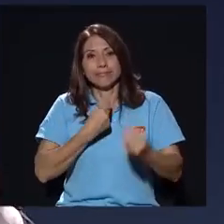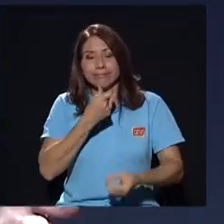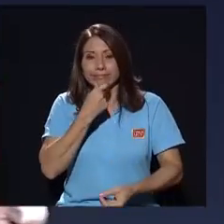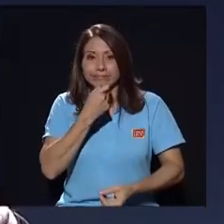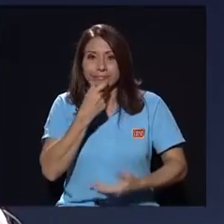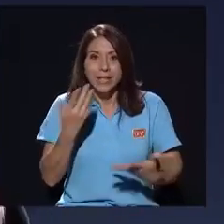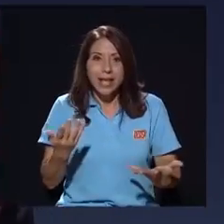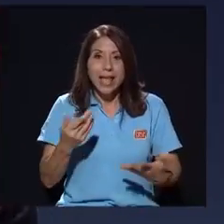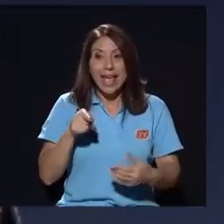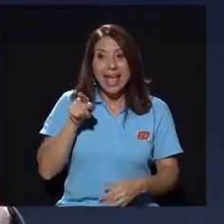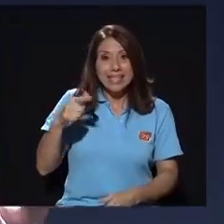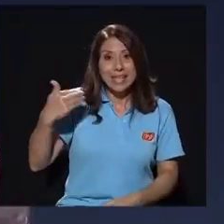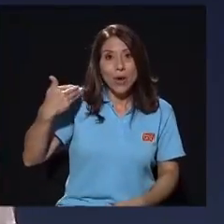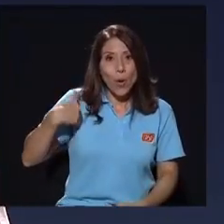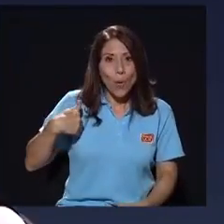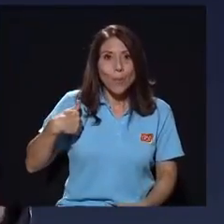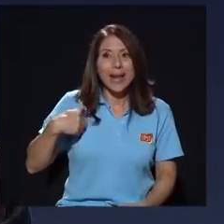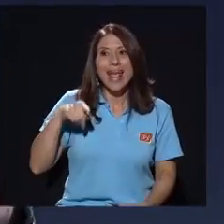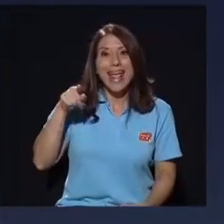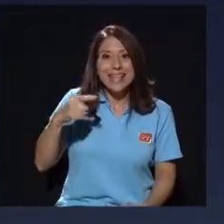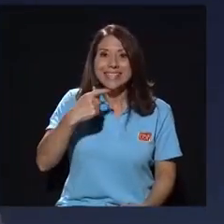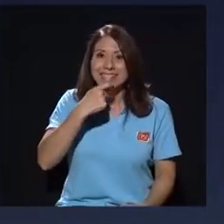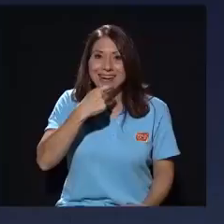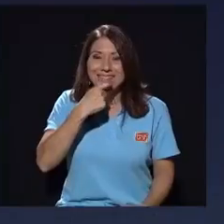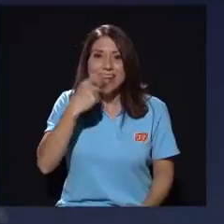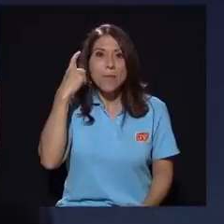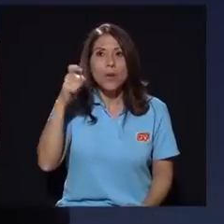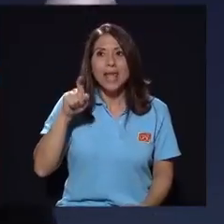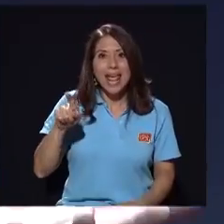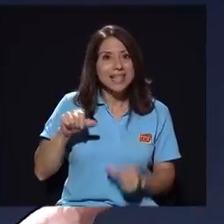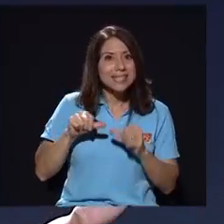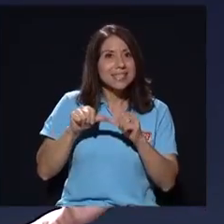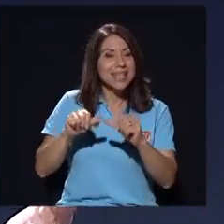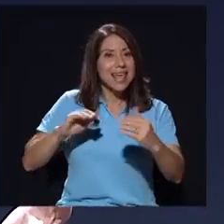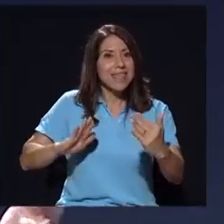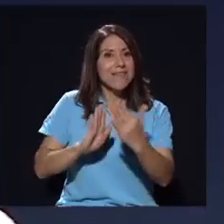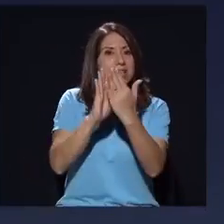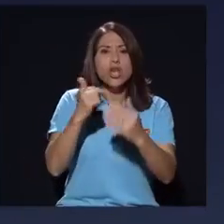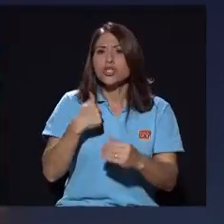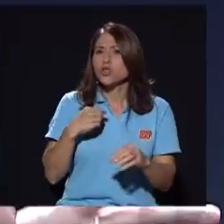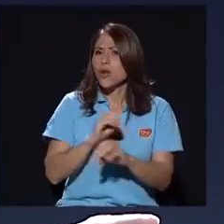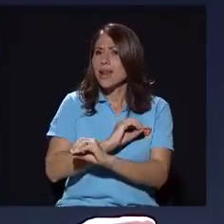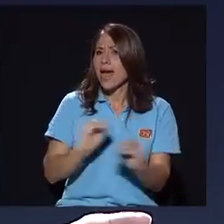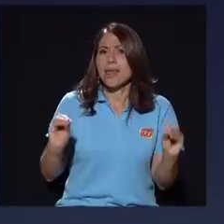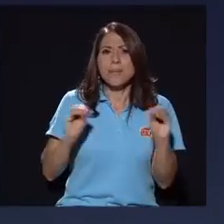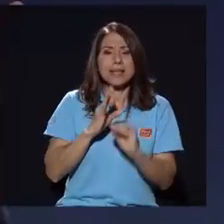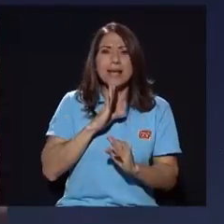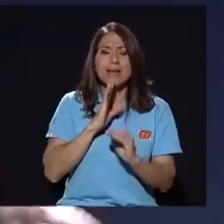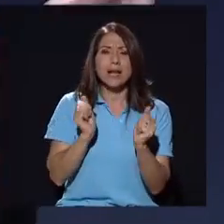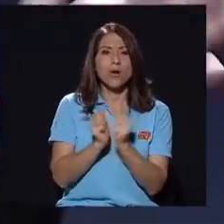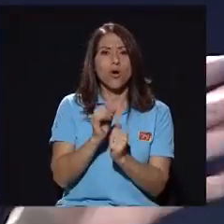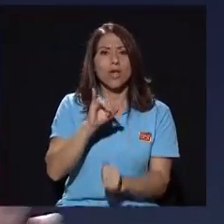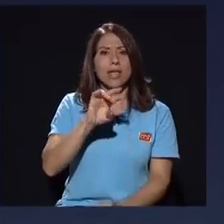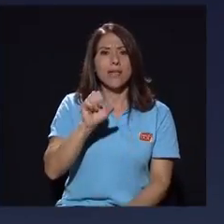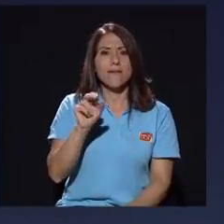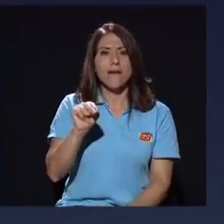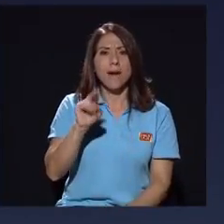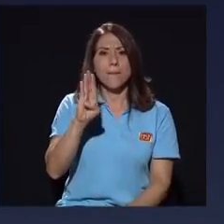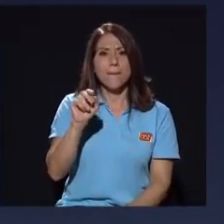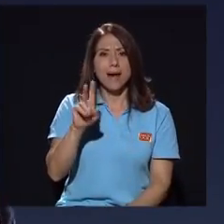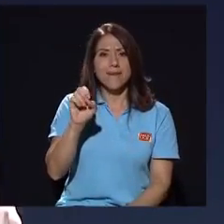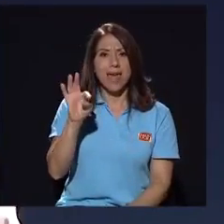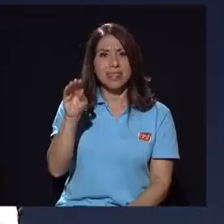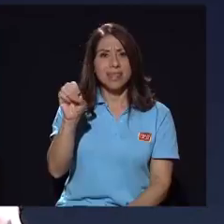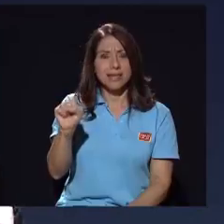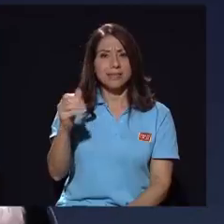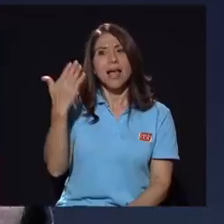hombre yo no sé y él él se ríe porque él sigue desafiándome yo no tengo ya nada más que hablar con Iván Barrantes nada más yo establecí lo que tenía que establecer en